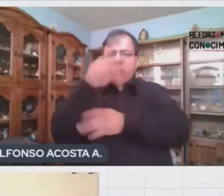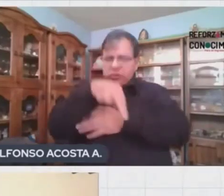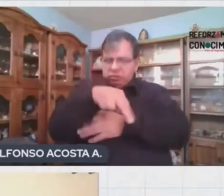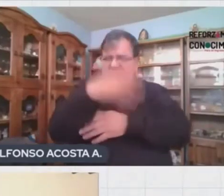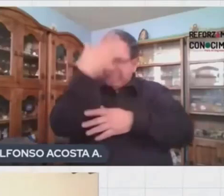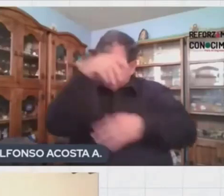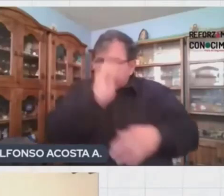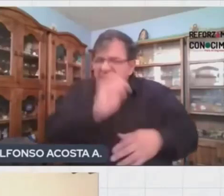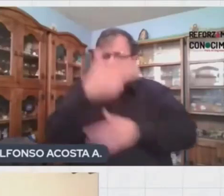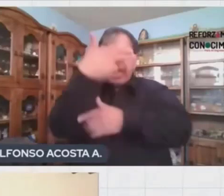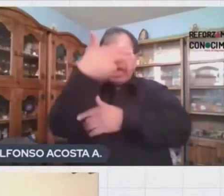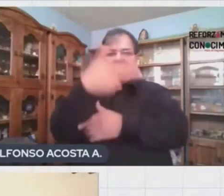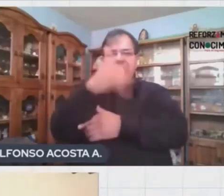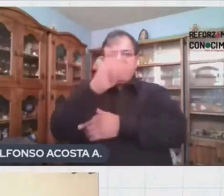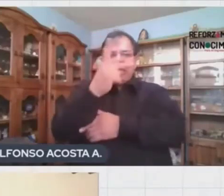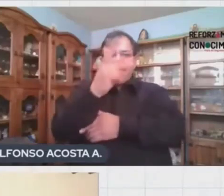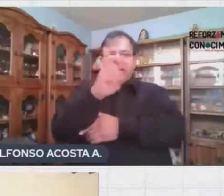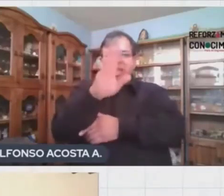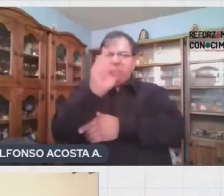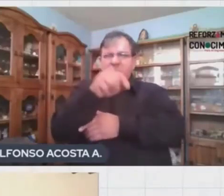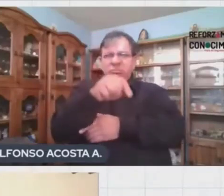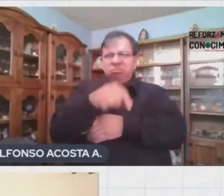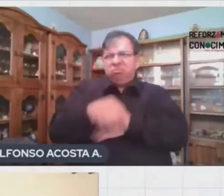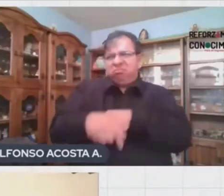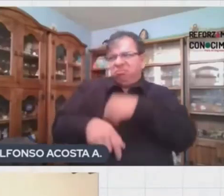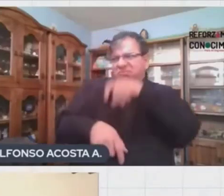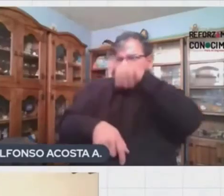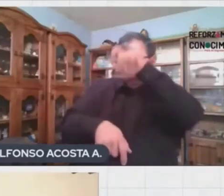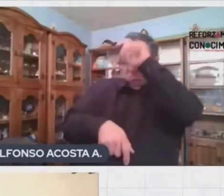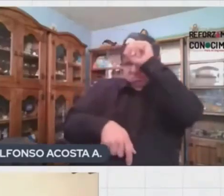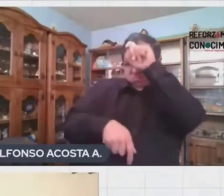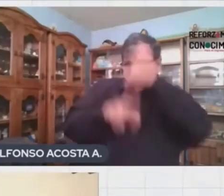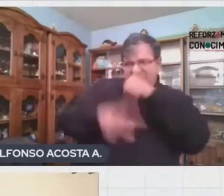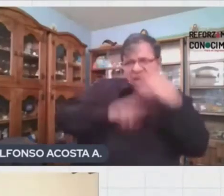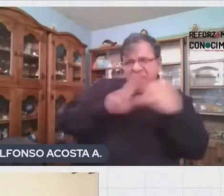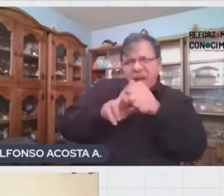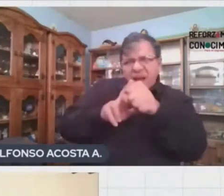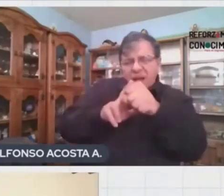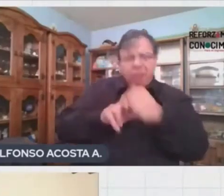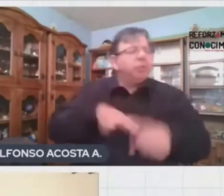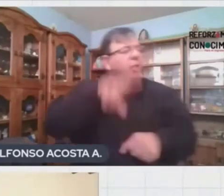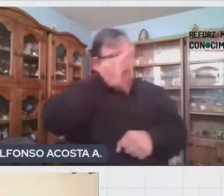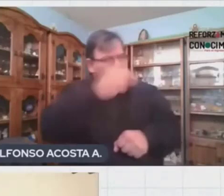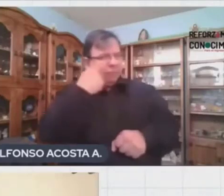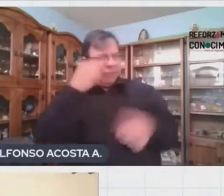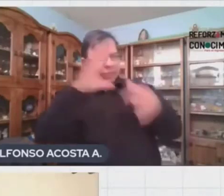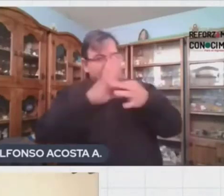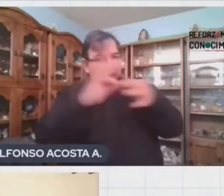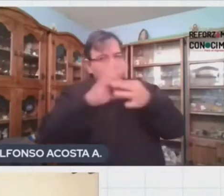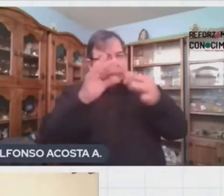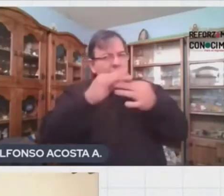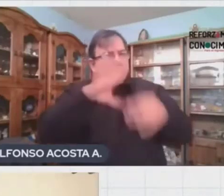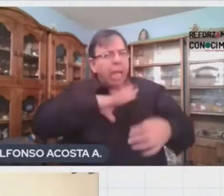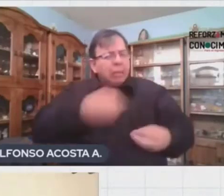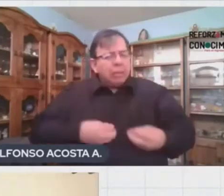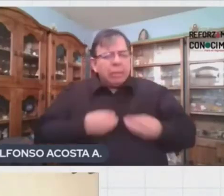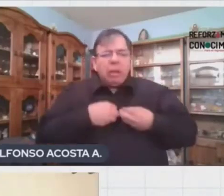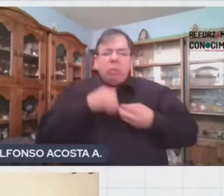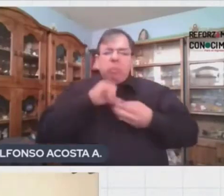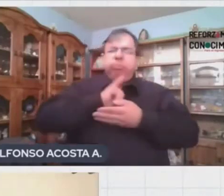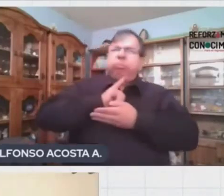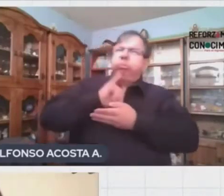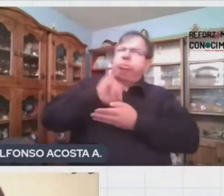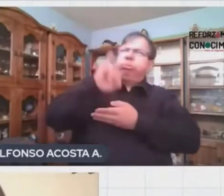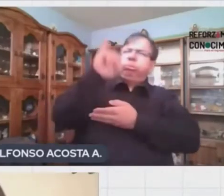hiperion, Vic? Ah, no, Carrie, ¿qué es un animal? No, no, te cuento. Es el ser vivo más alto del